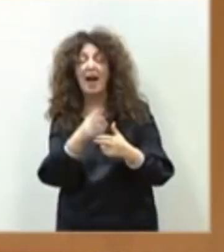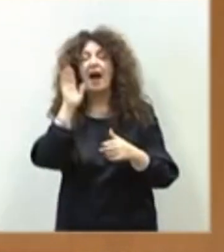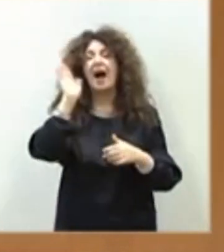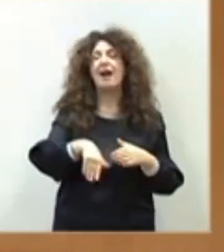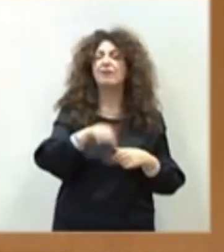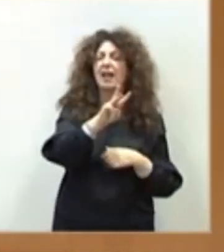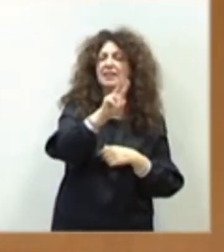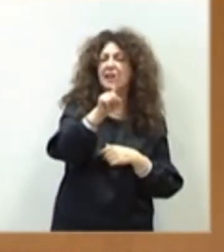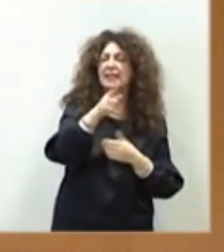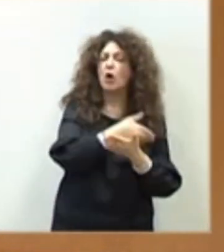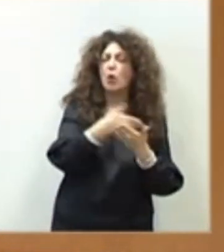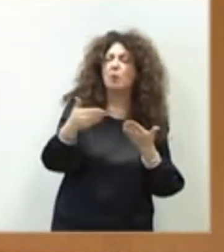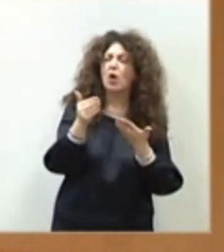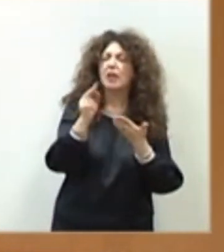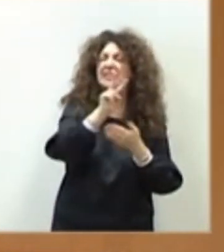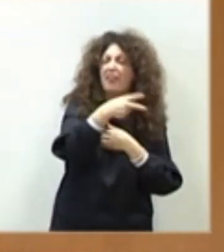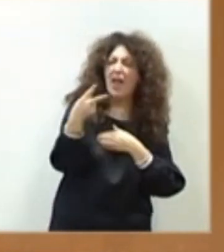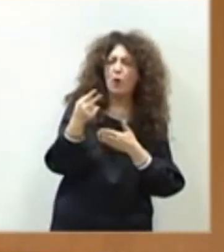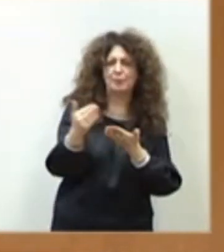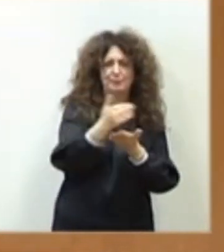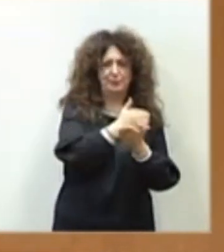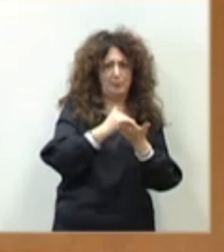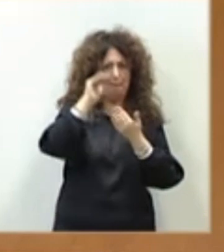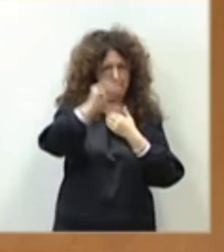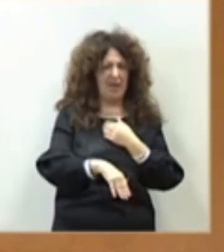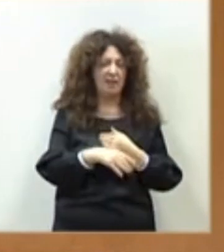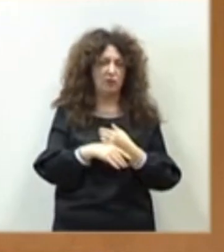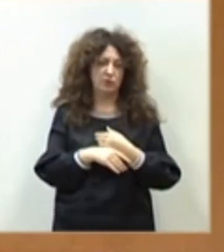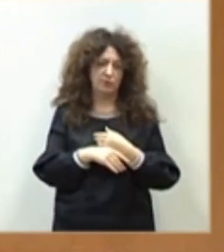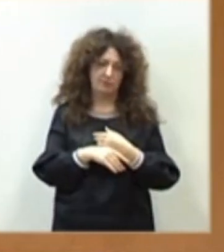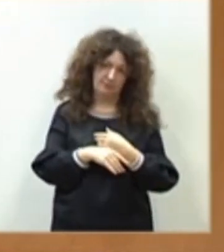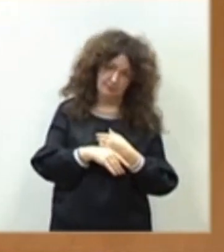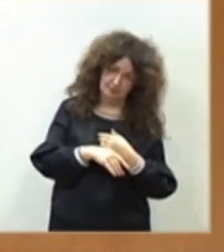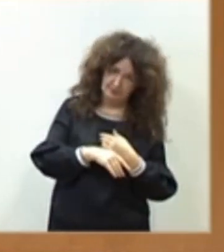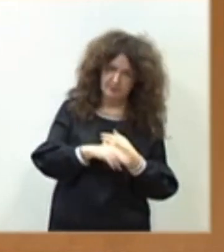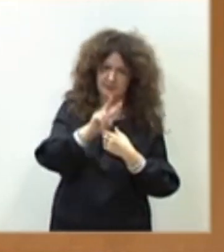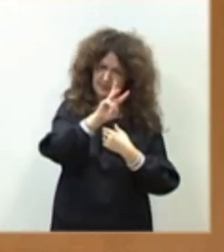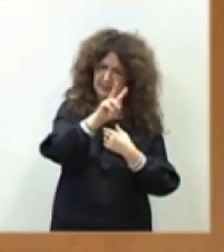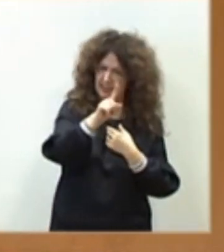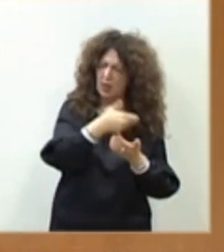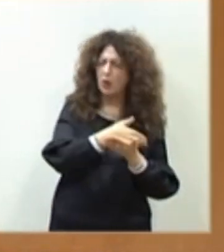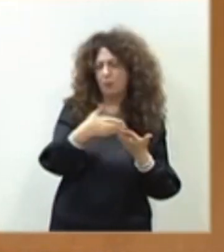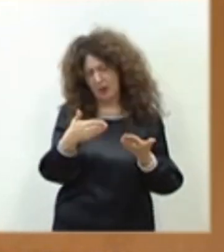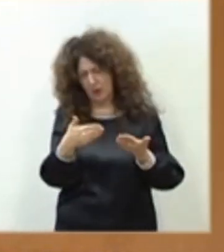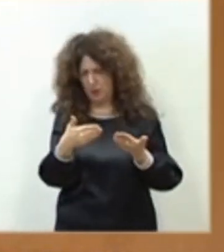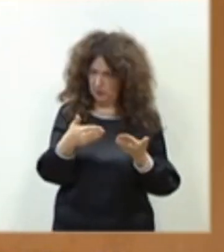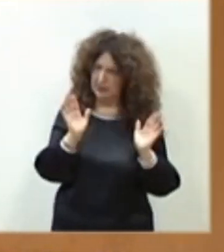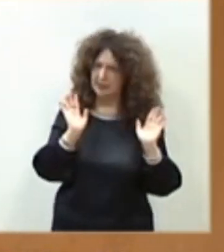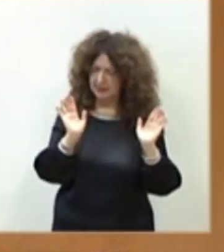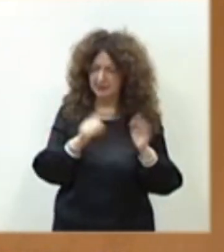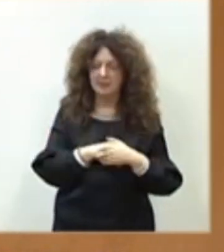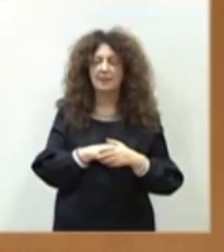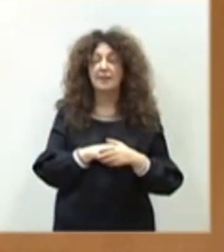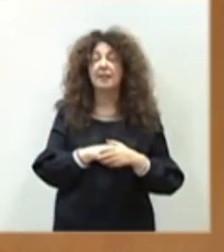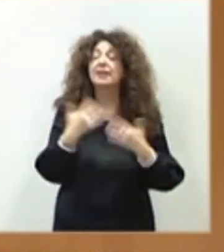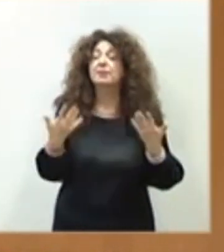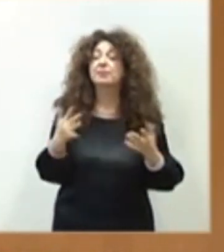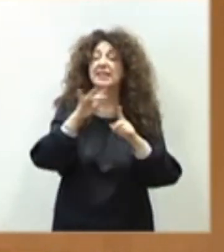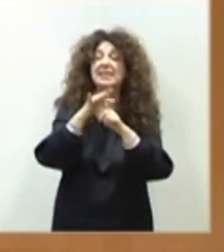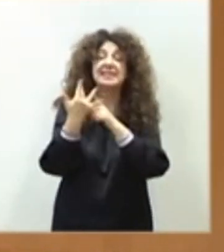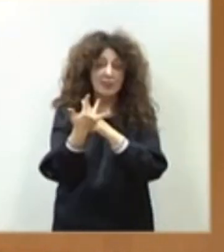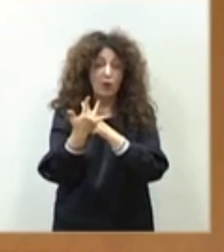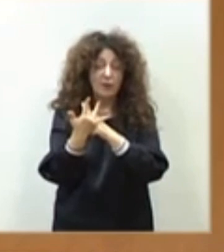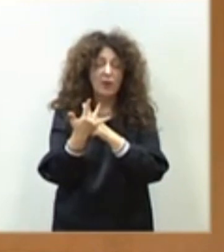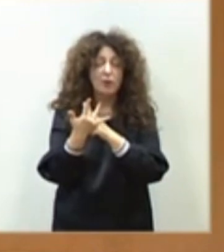millones de euros menos. Yo creo que es una cantidad nada despreciable. Y dada esta situación, señor ministro, ¿tiene